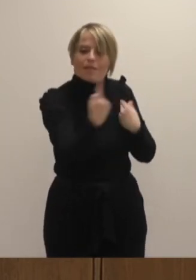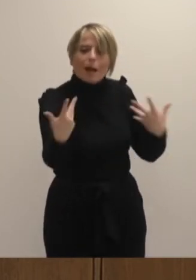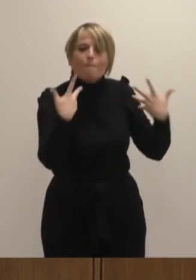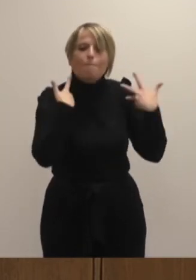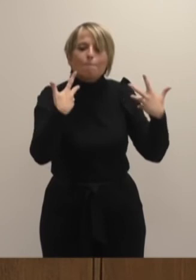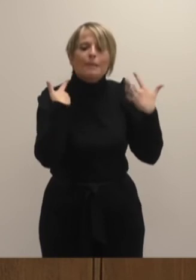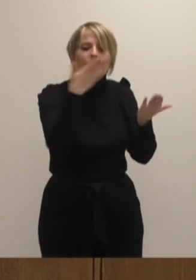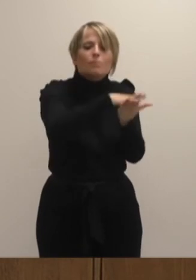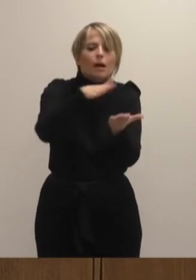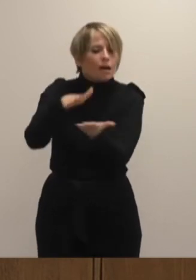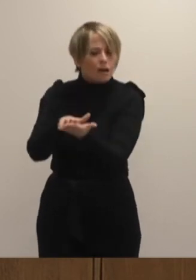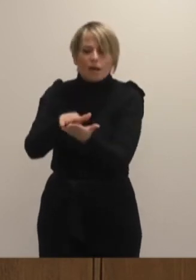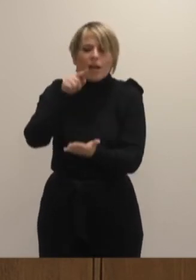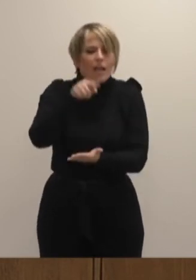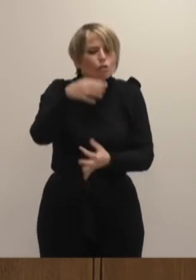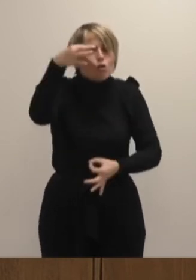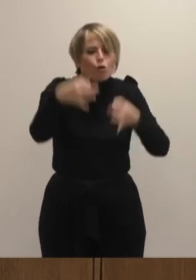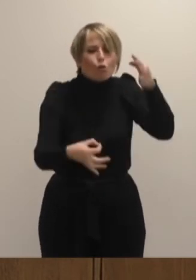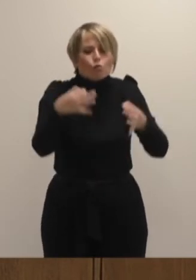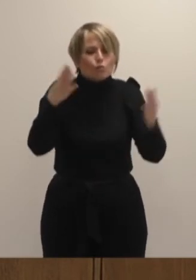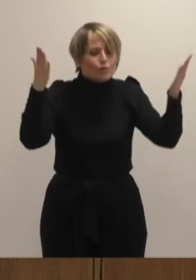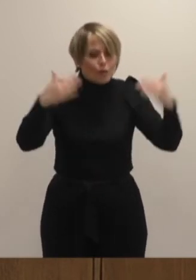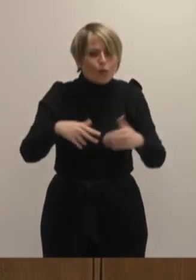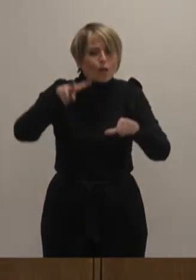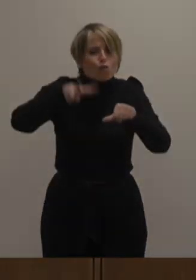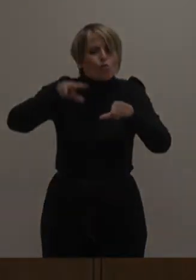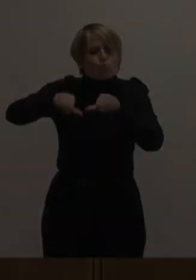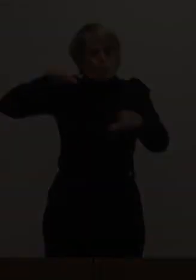por ETA fue una injusticia que nunca debió producirse. ¡Gracias! ¡Gracias!